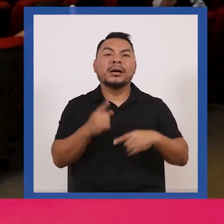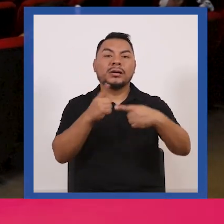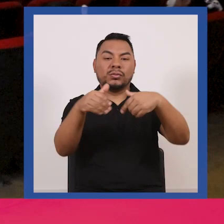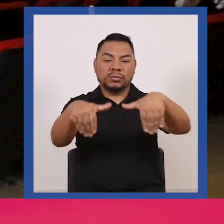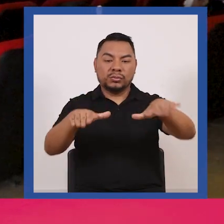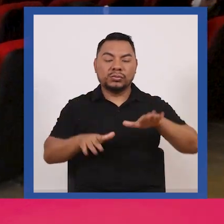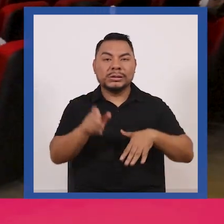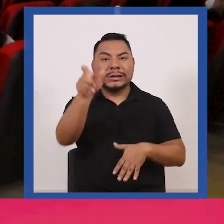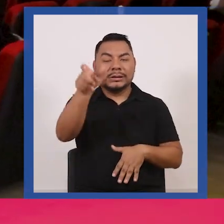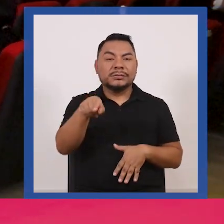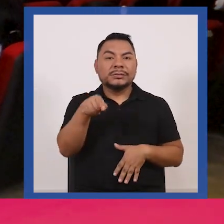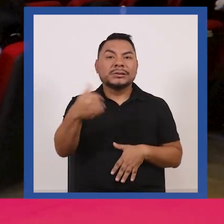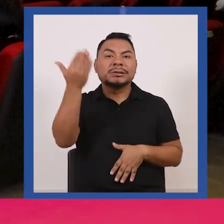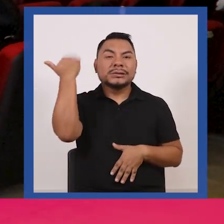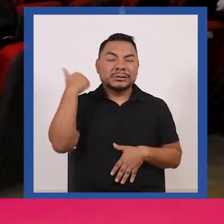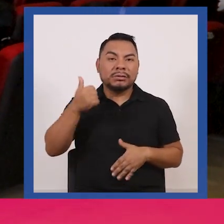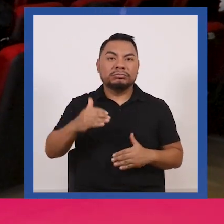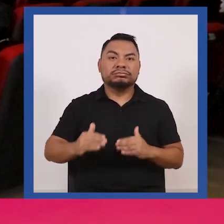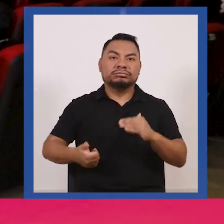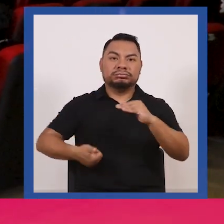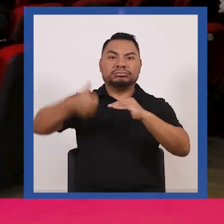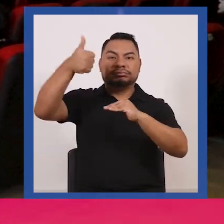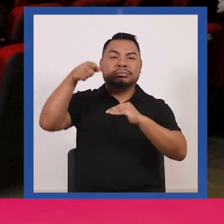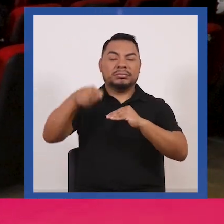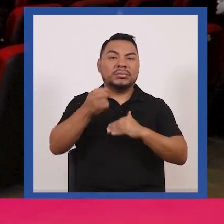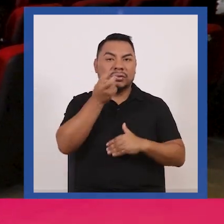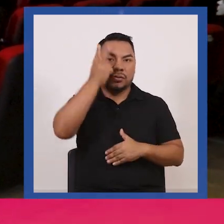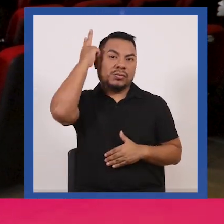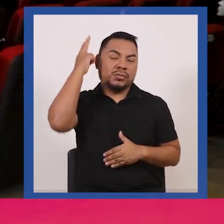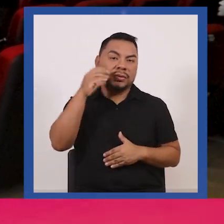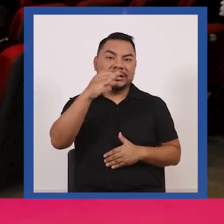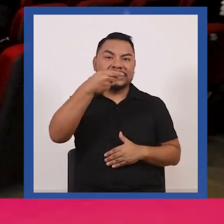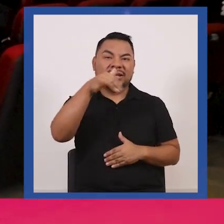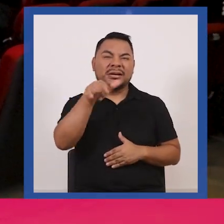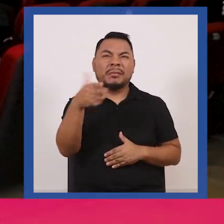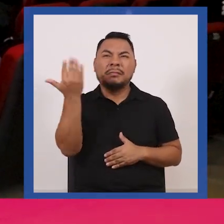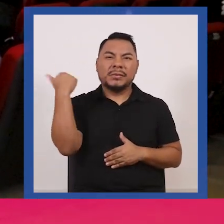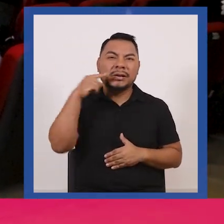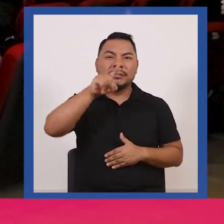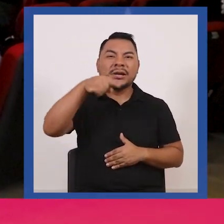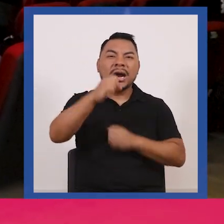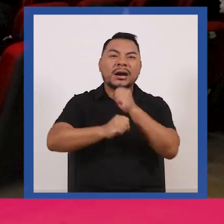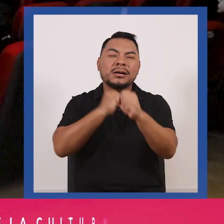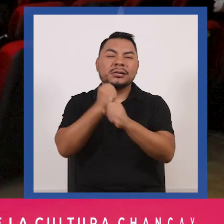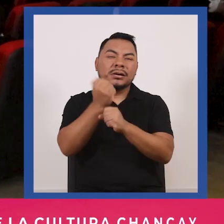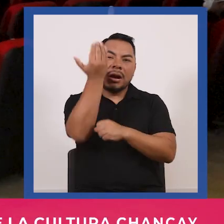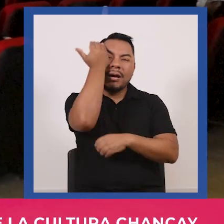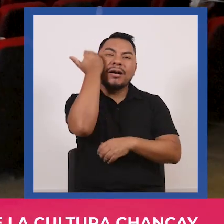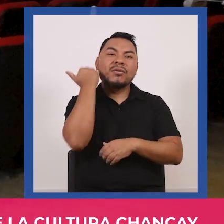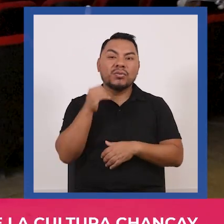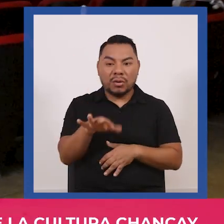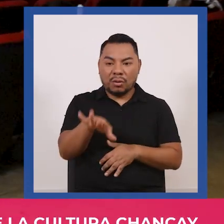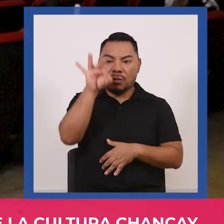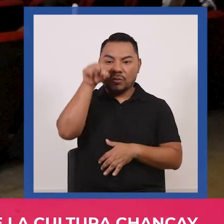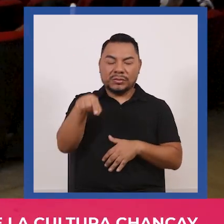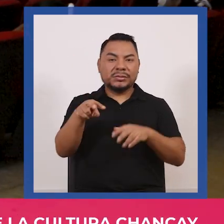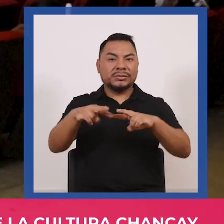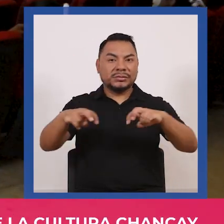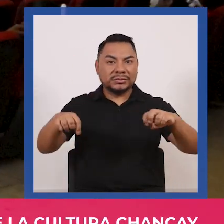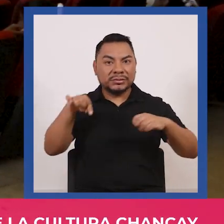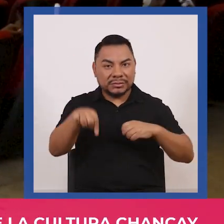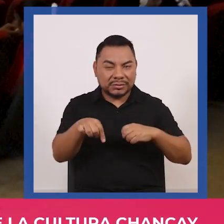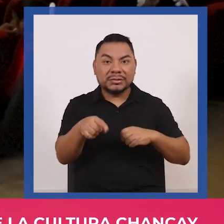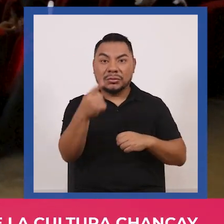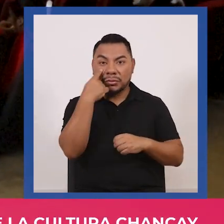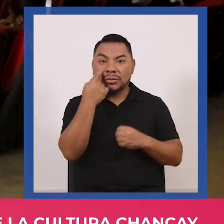tumba de un personaje de la élite de la cultura chancay que tendría más de mil años de antigüedad ¿quieren conocer